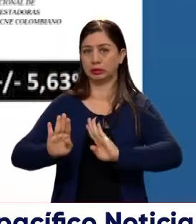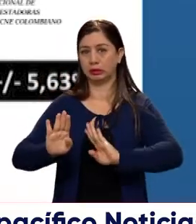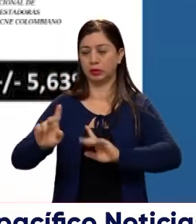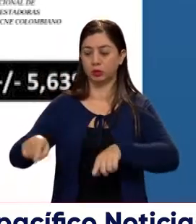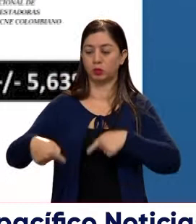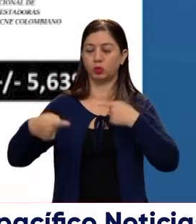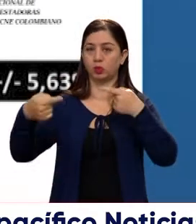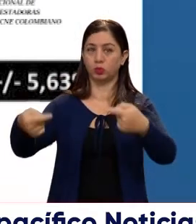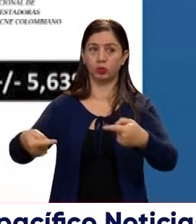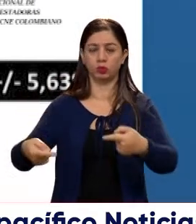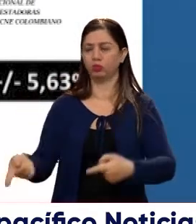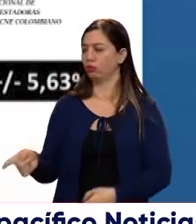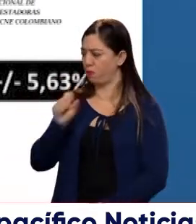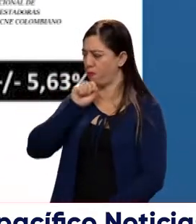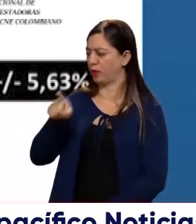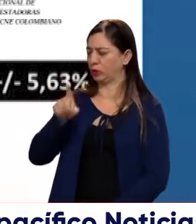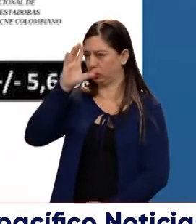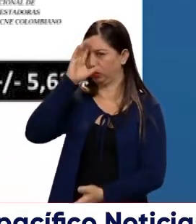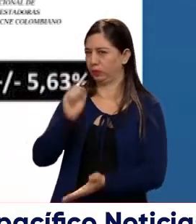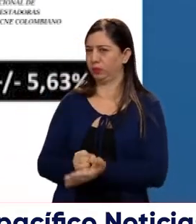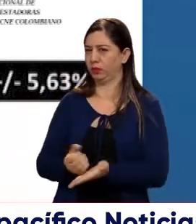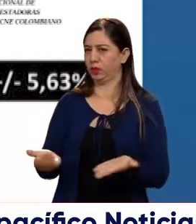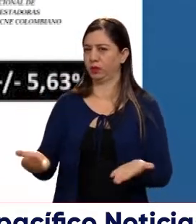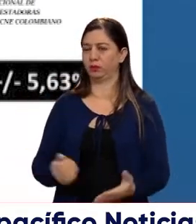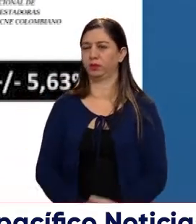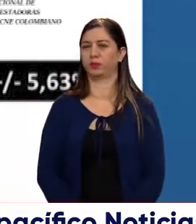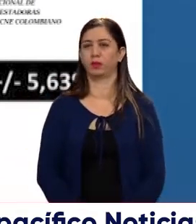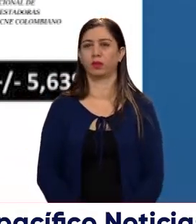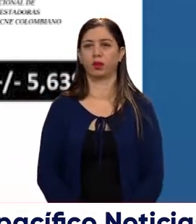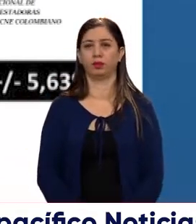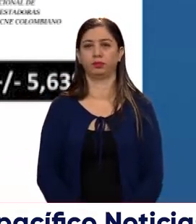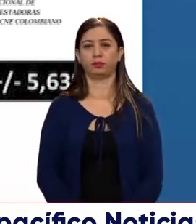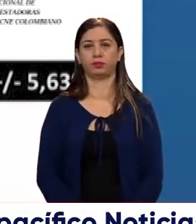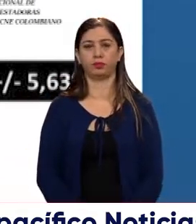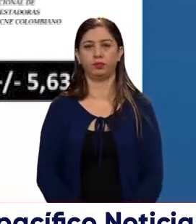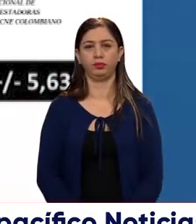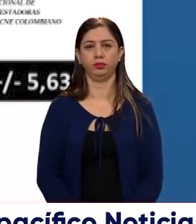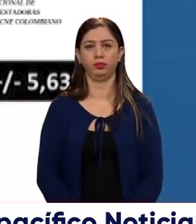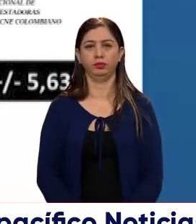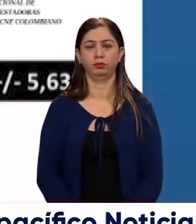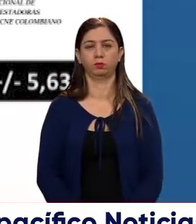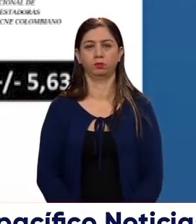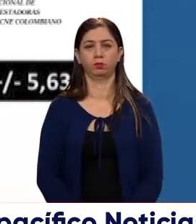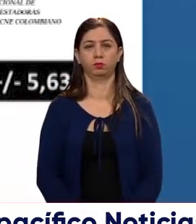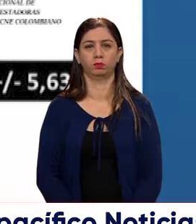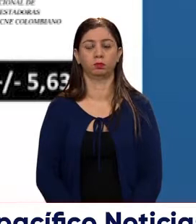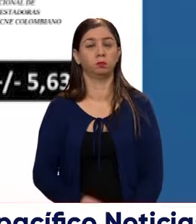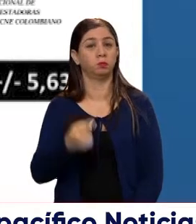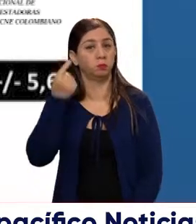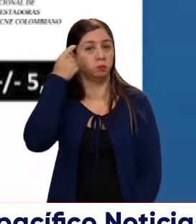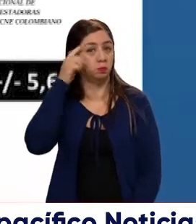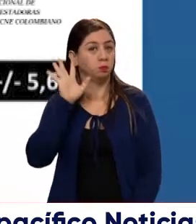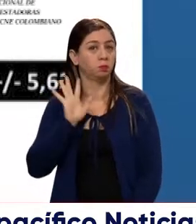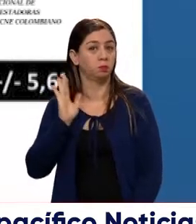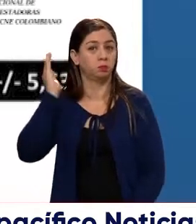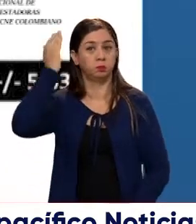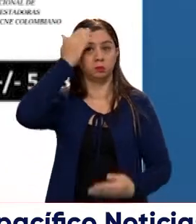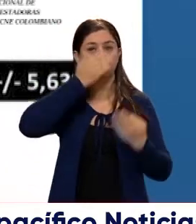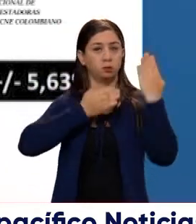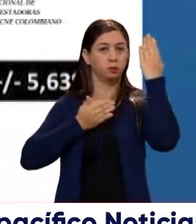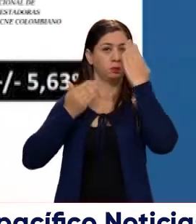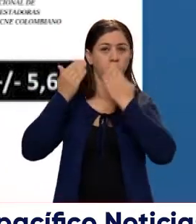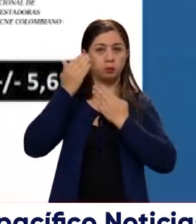contienda. Yamil, ¿usted qué piensa? Pues yo pienso que las cosas no son como las decían los analistas